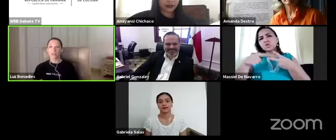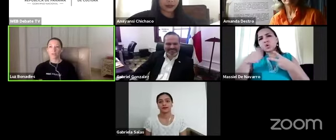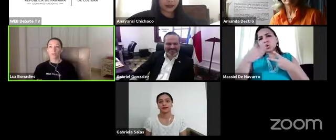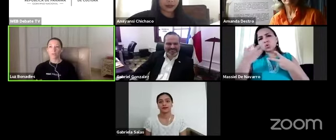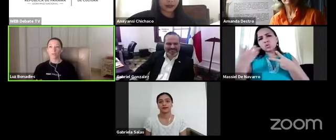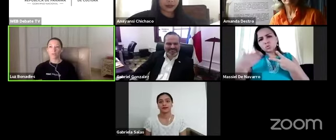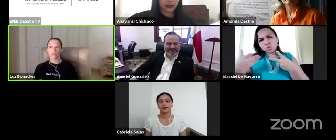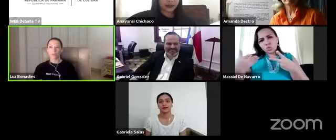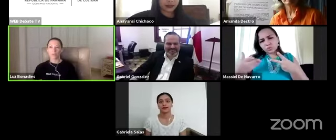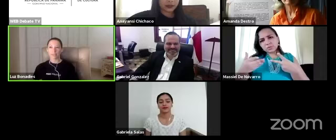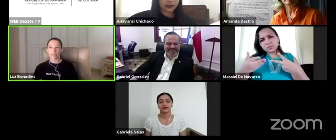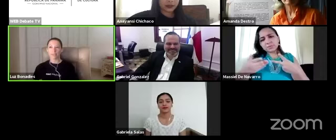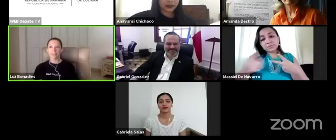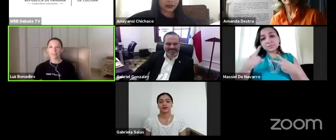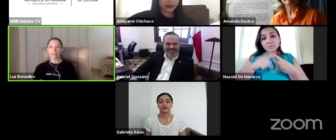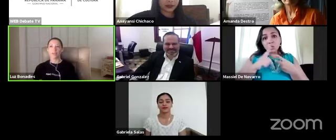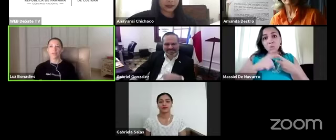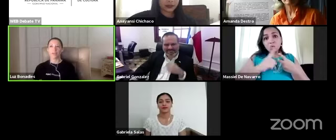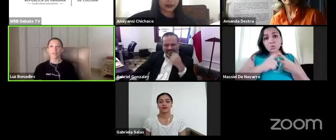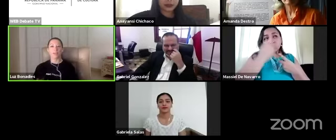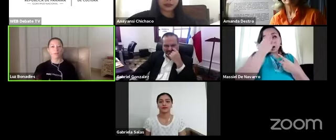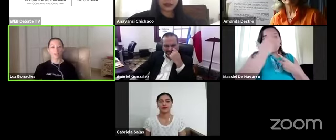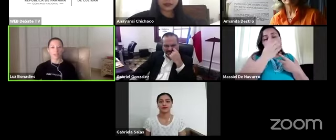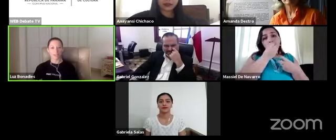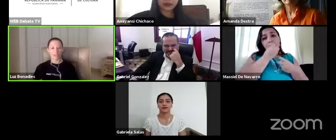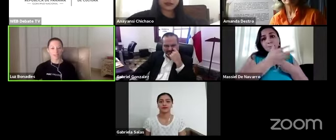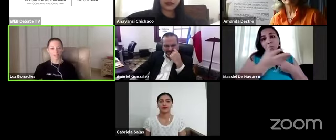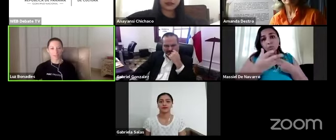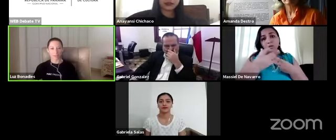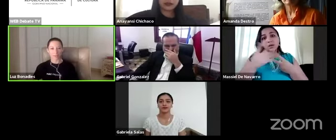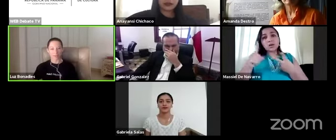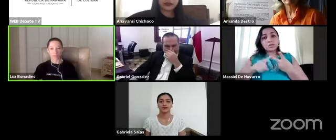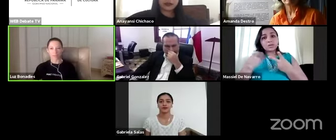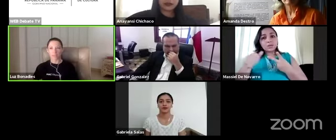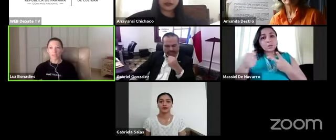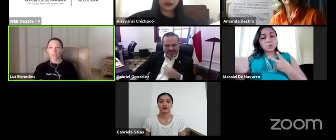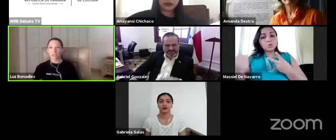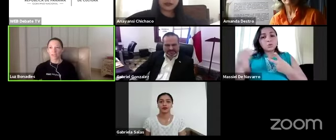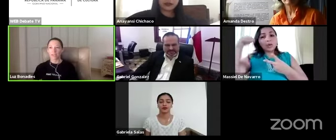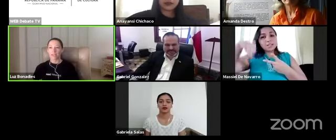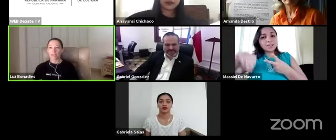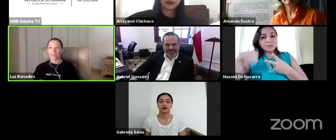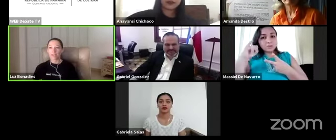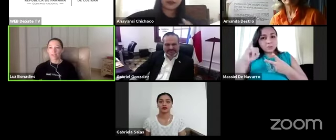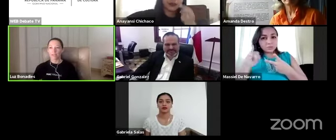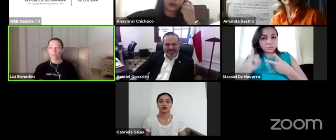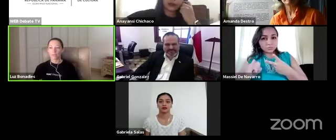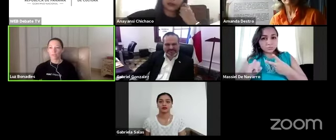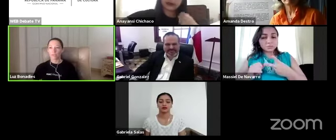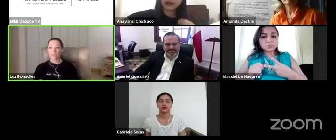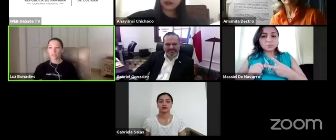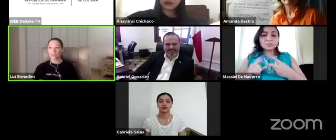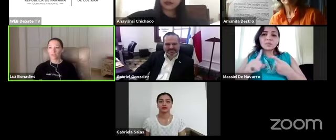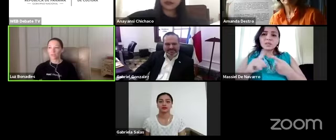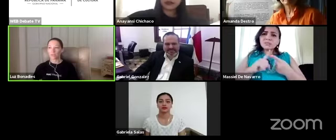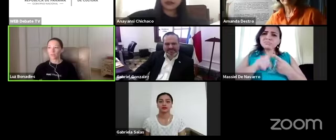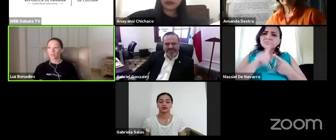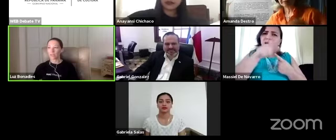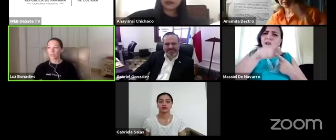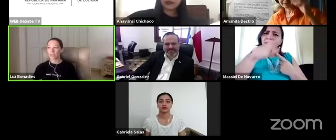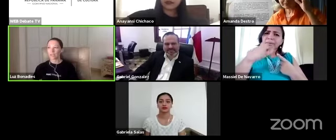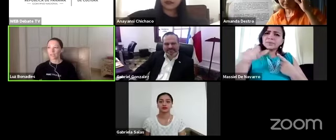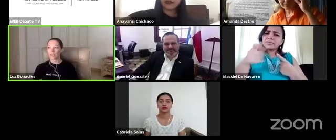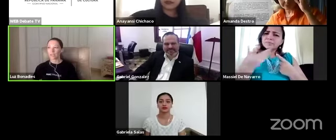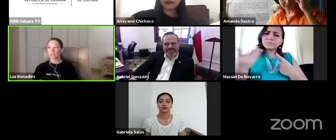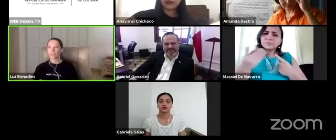al público y otro de cara como al manejo interno de las instituciones el que es de cara al público tiene que ver con